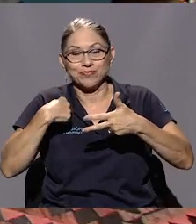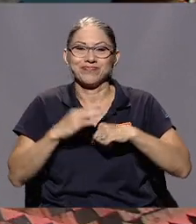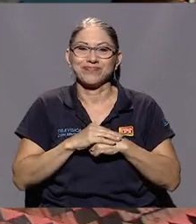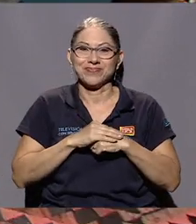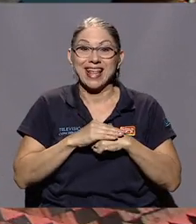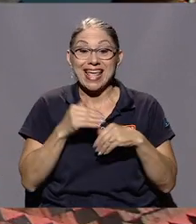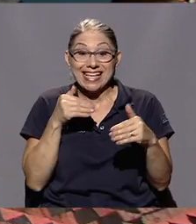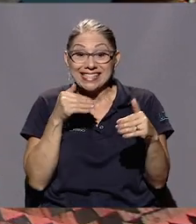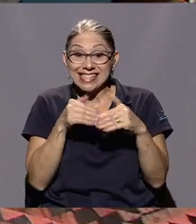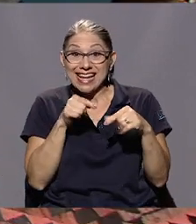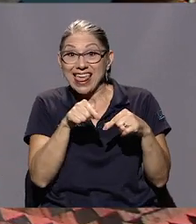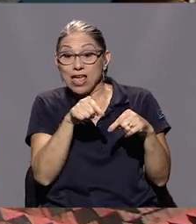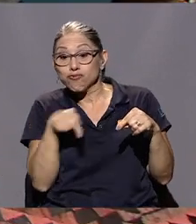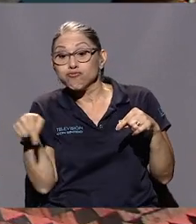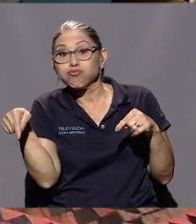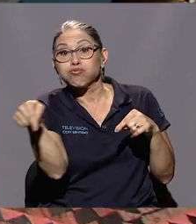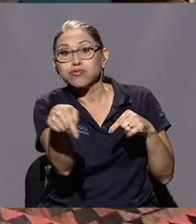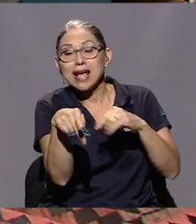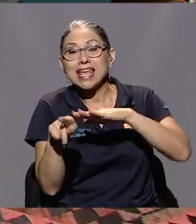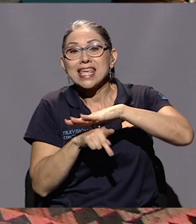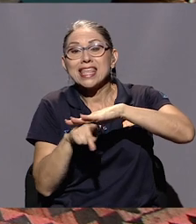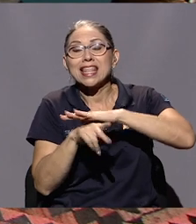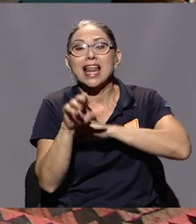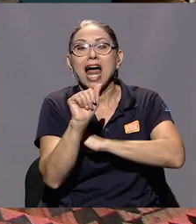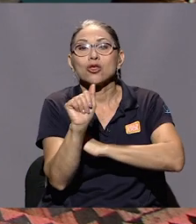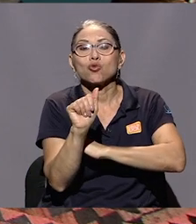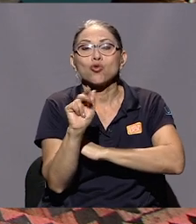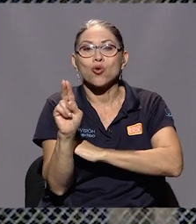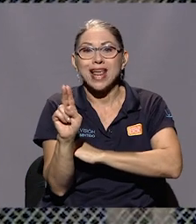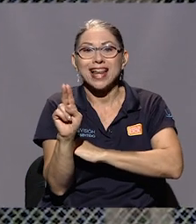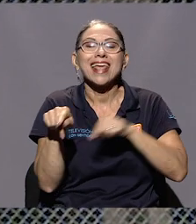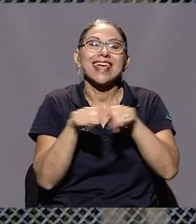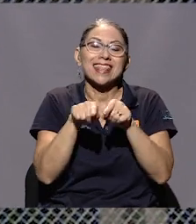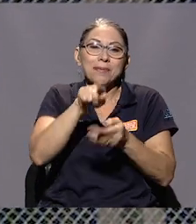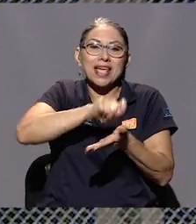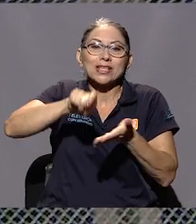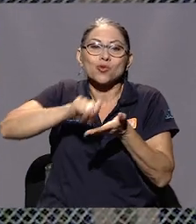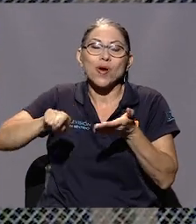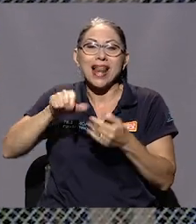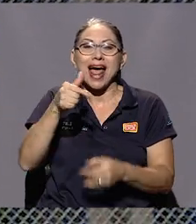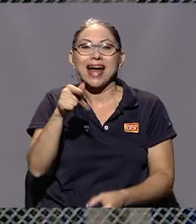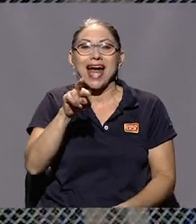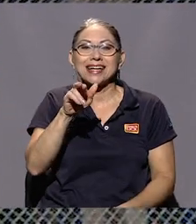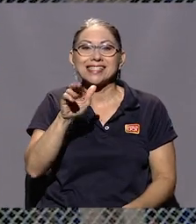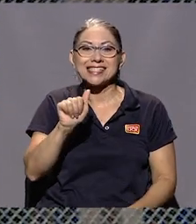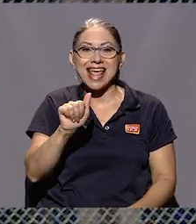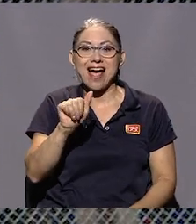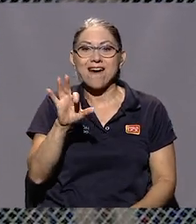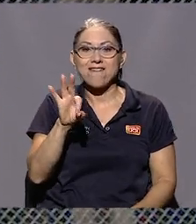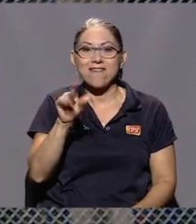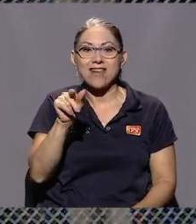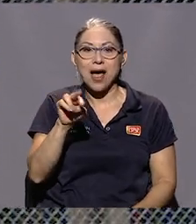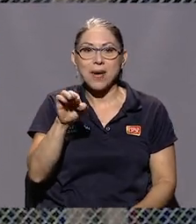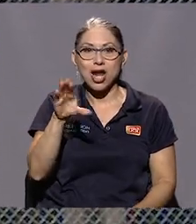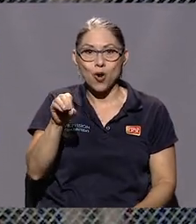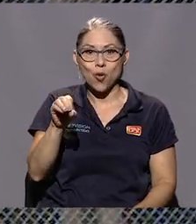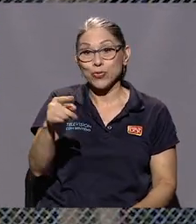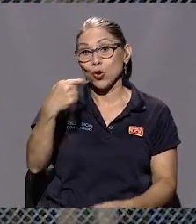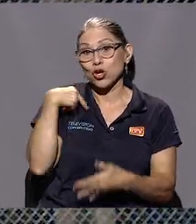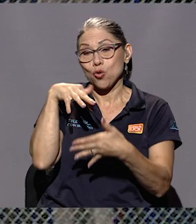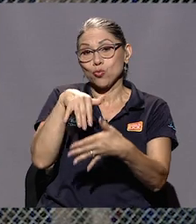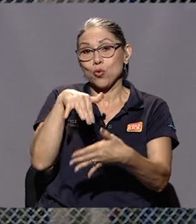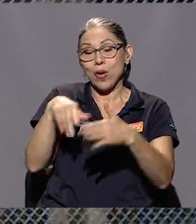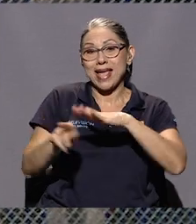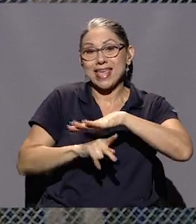Y a la vuelta estaba el kinder Arturo Urién y la escuela García Flamenco, que fue donde yo hice